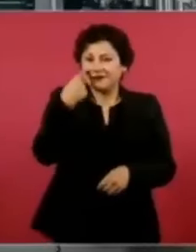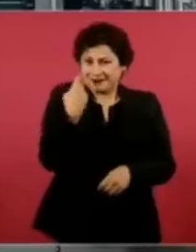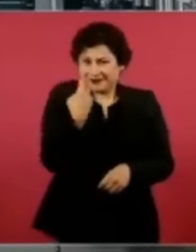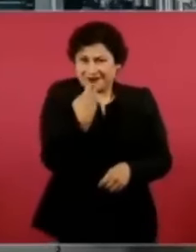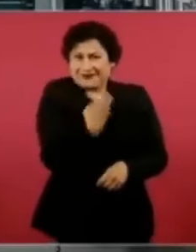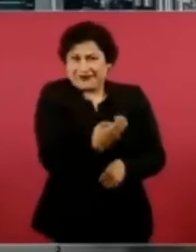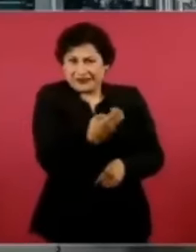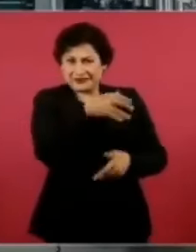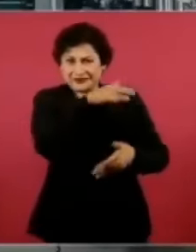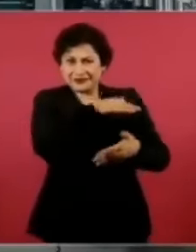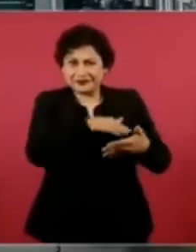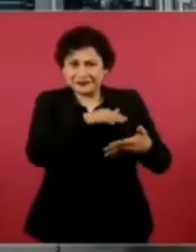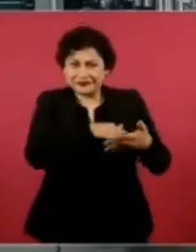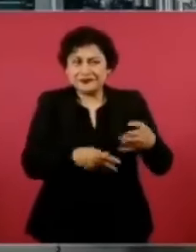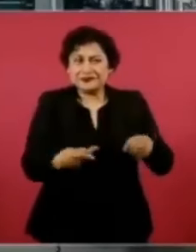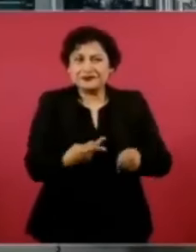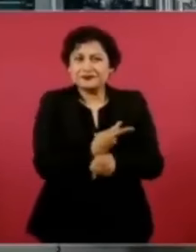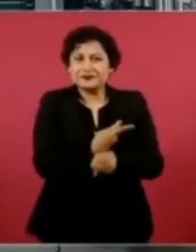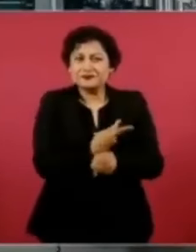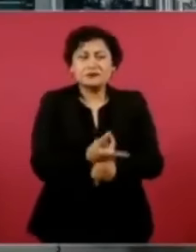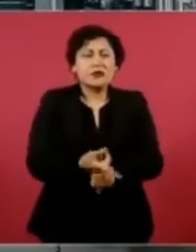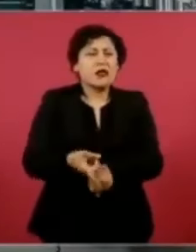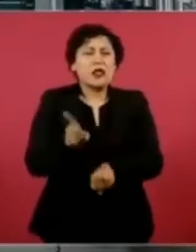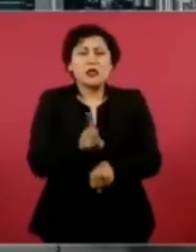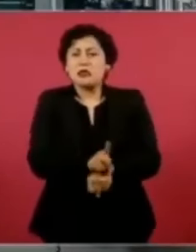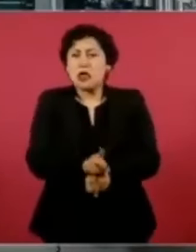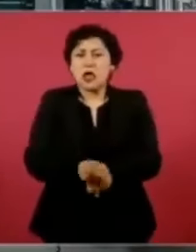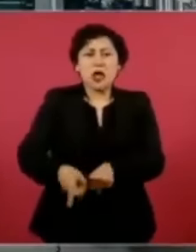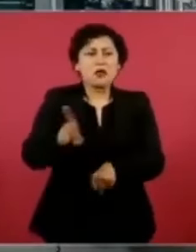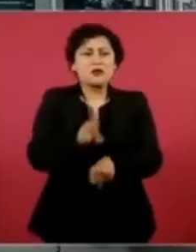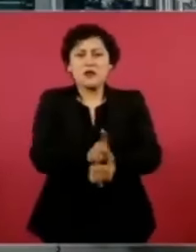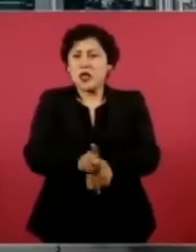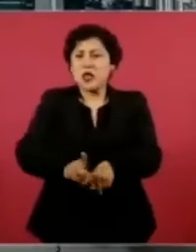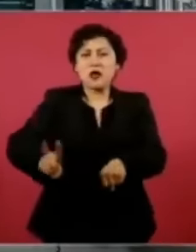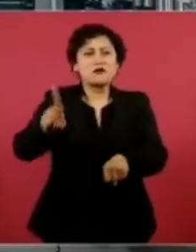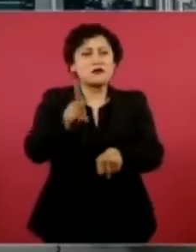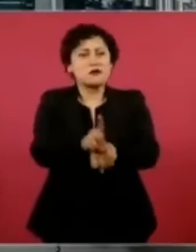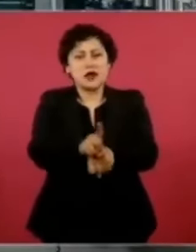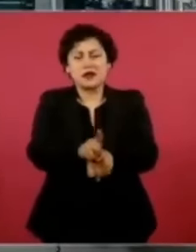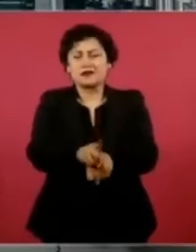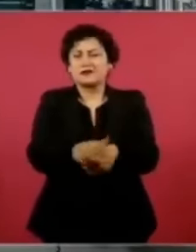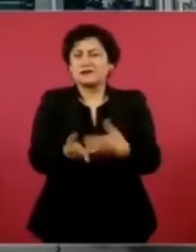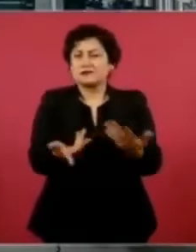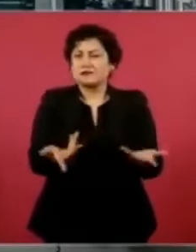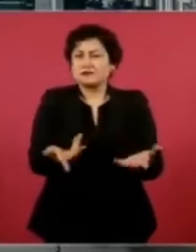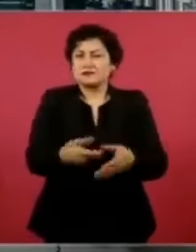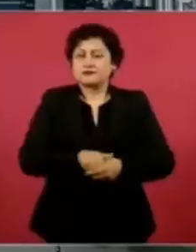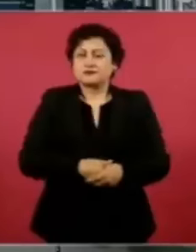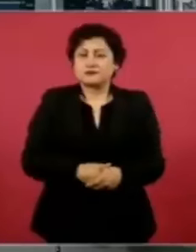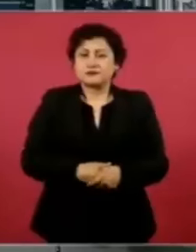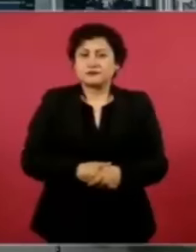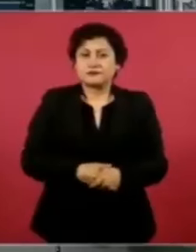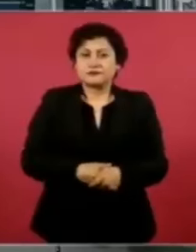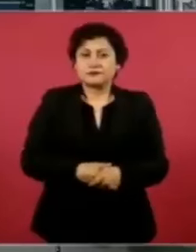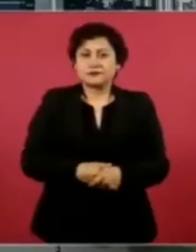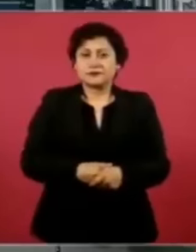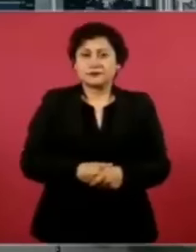diario. Entonces,